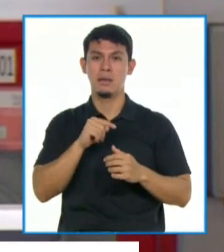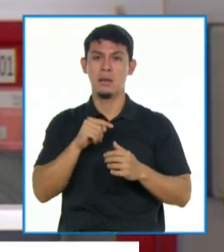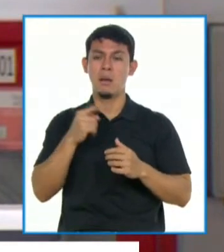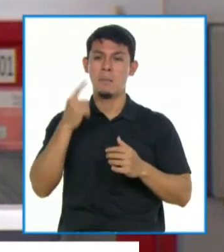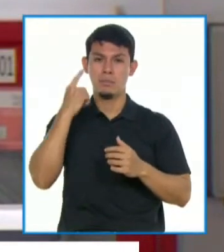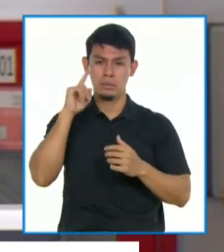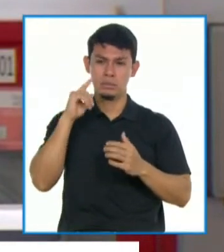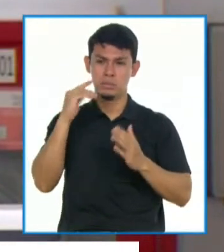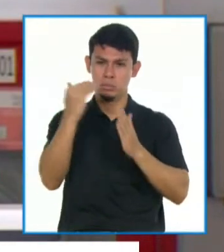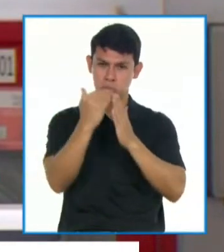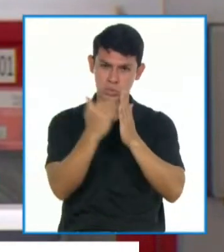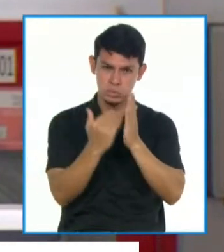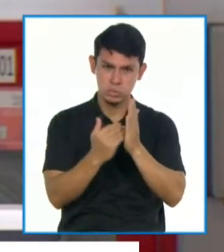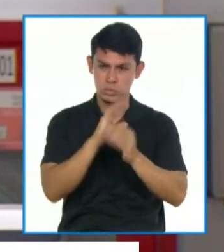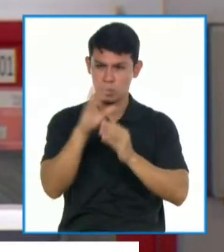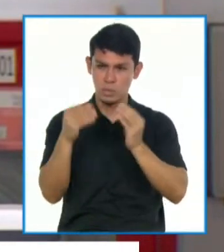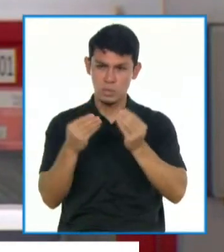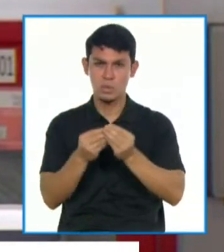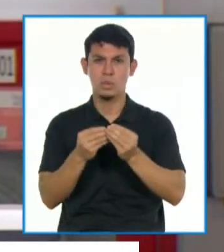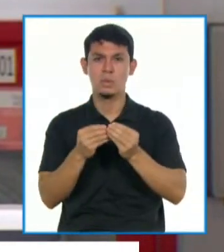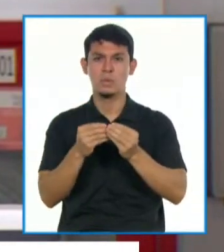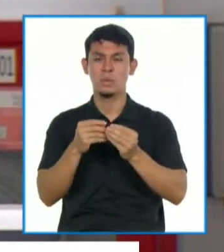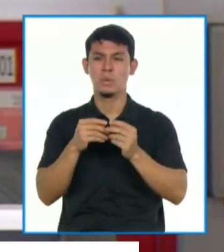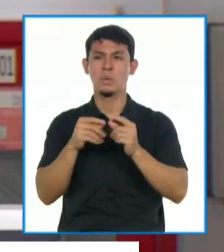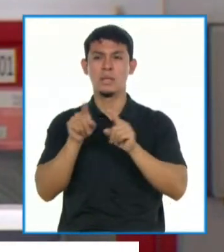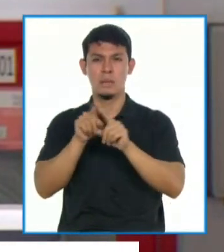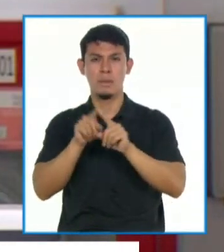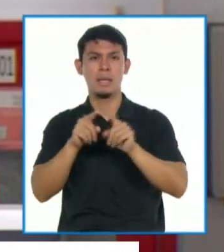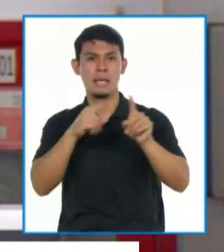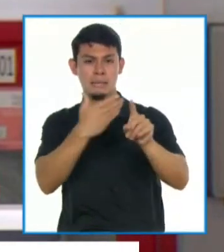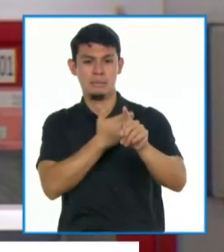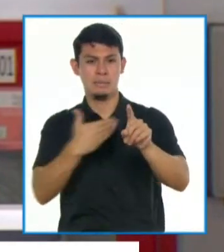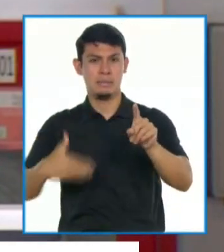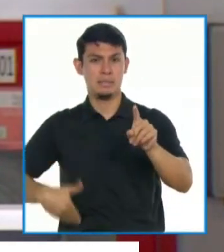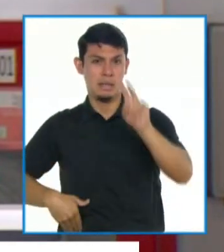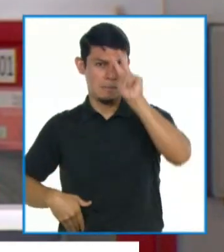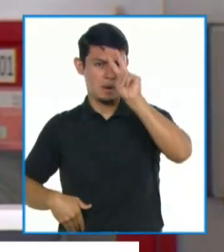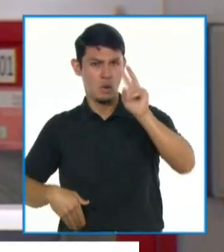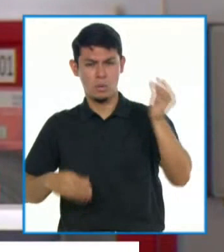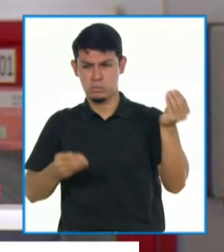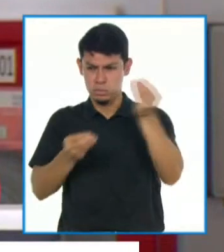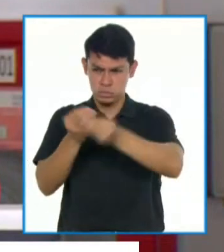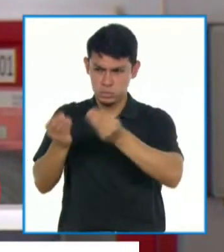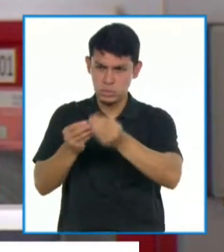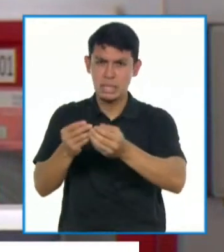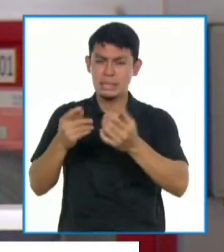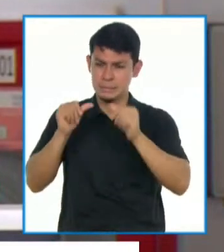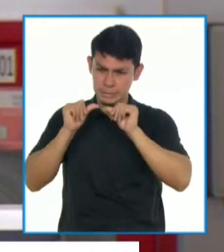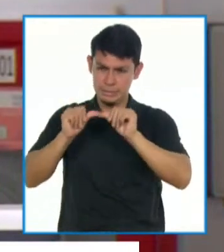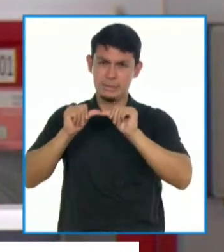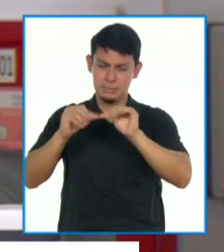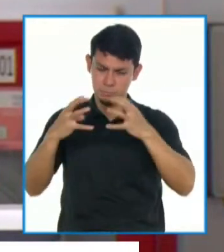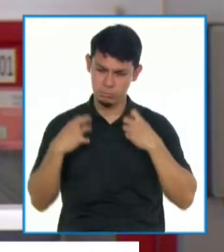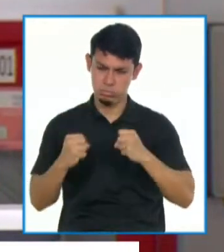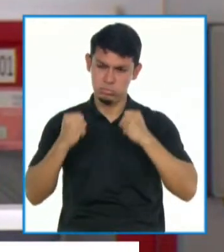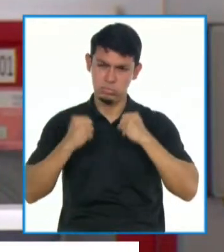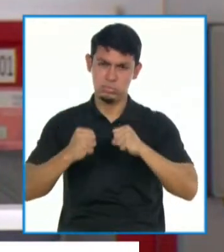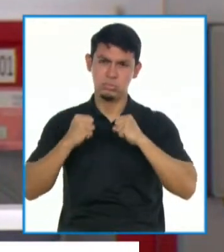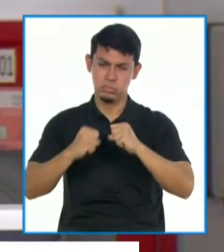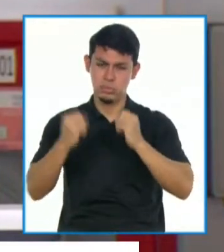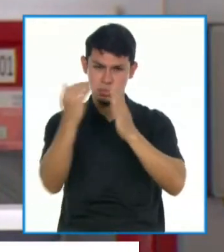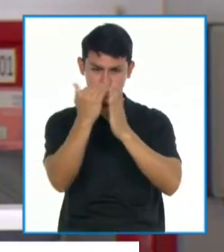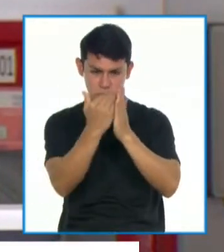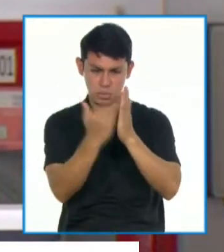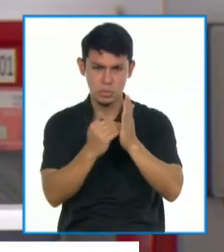instrucciones directas de nuestro presidente de la República, vamos a continuar fortaleciendo las relaciones